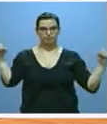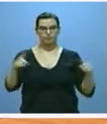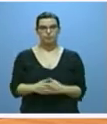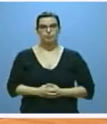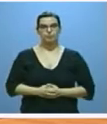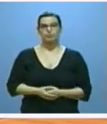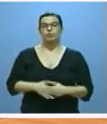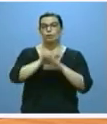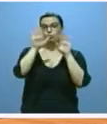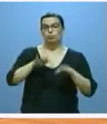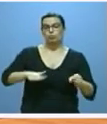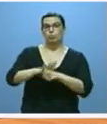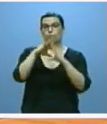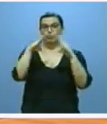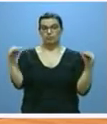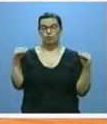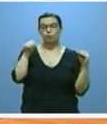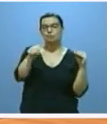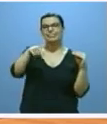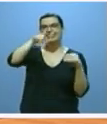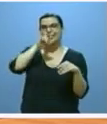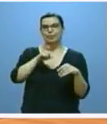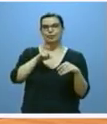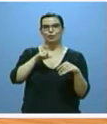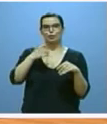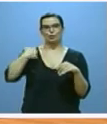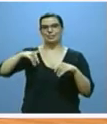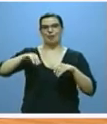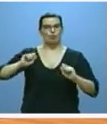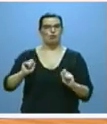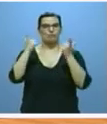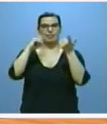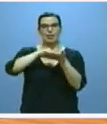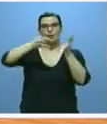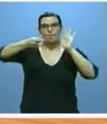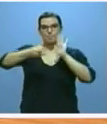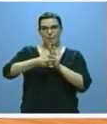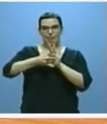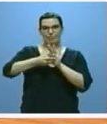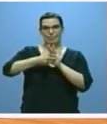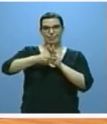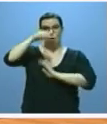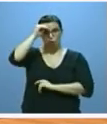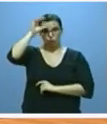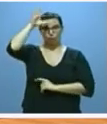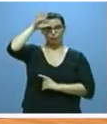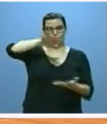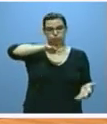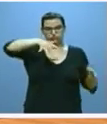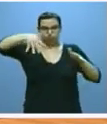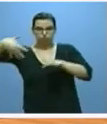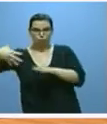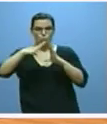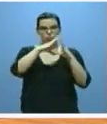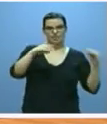Por último, en el ámbito universitario, este año culmina el actual Plan de Transferencia de Conocimiento Universidad-Empresa que